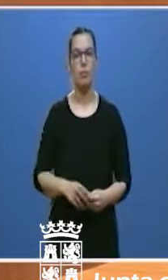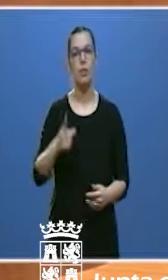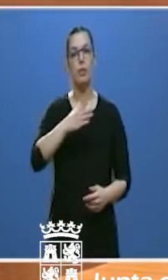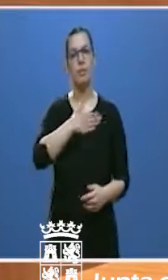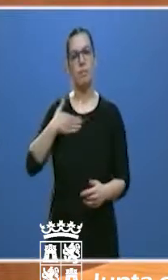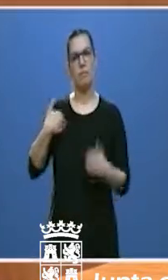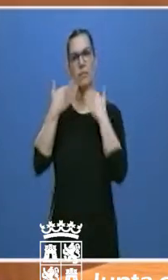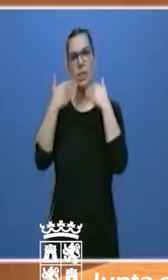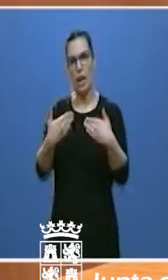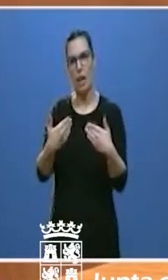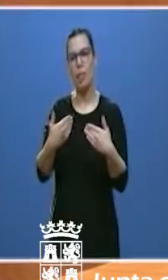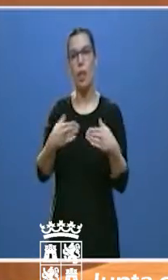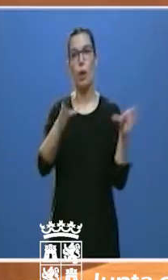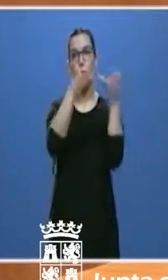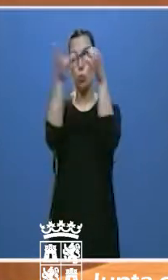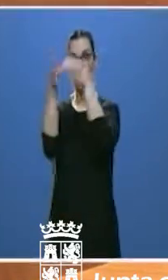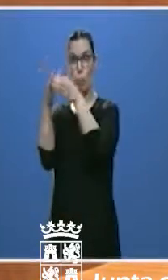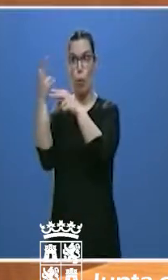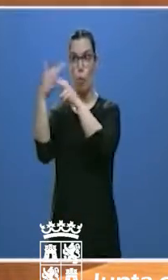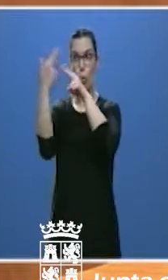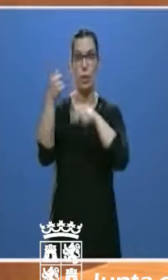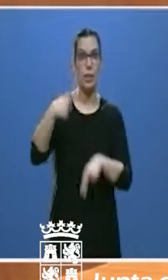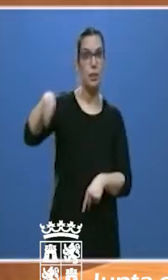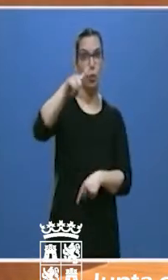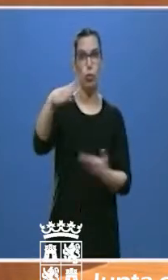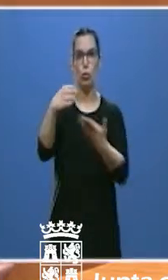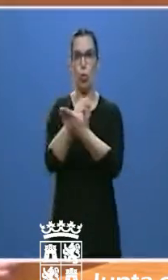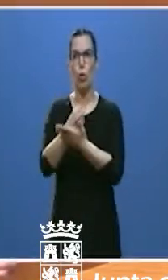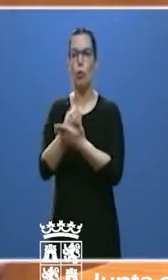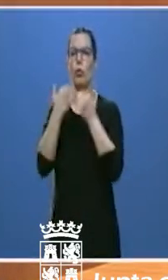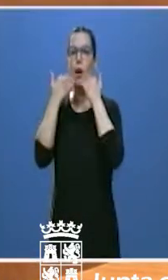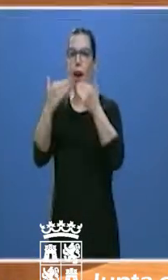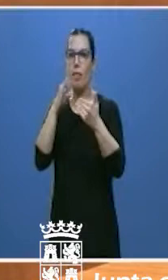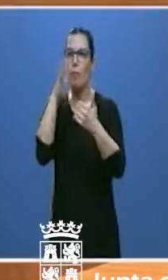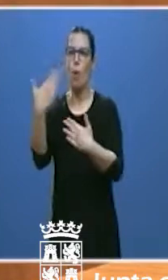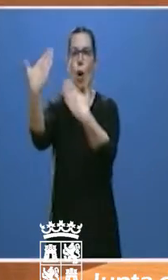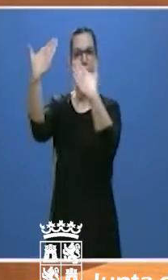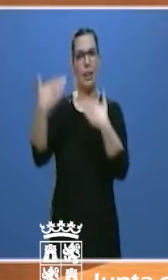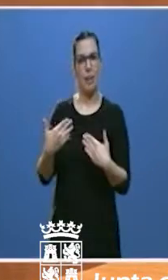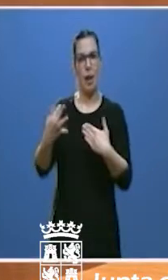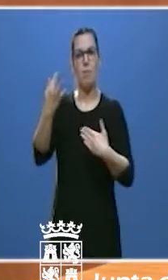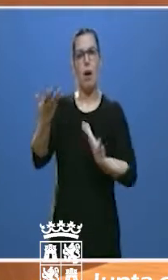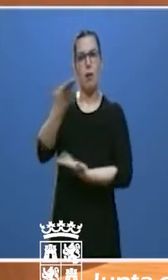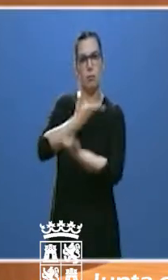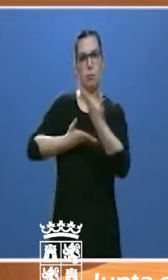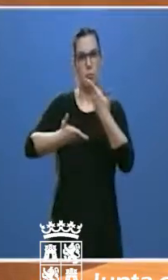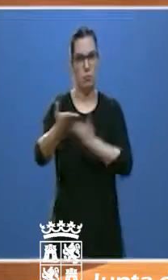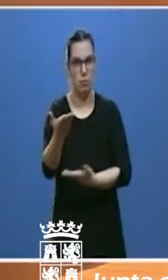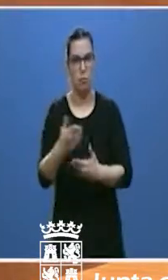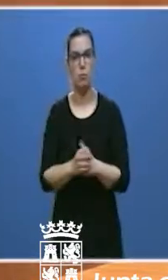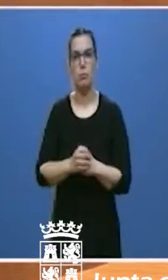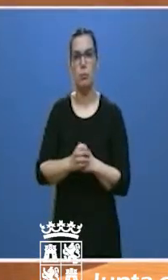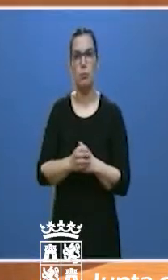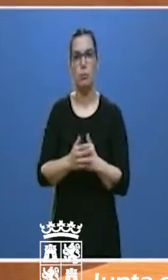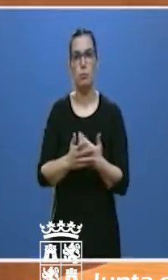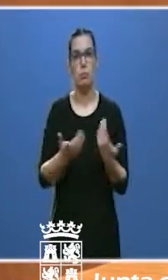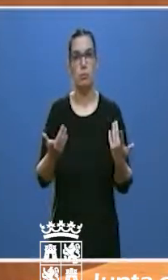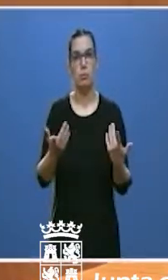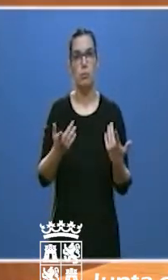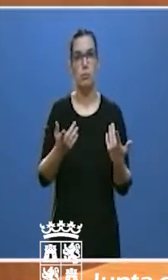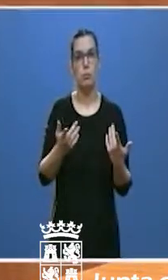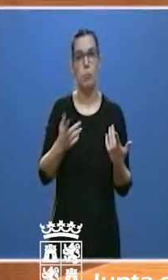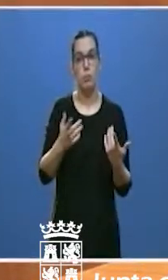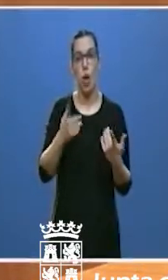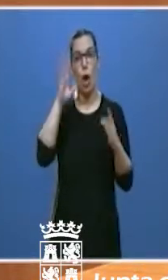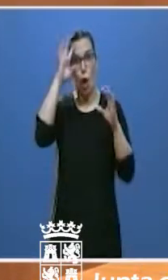colaboración de todos los grupos de esta Cámara. Lo que no tiene por qué ser incompatible, sino todo lo contrario, con el